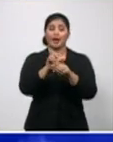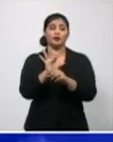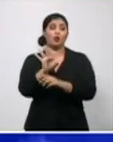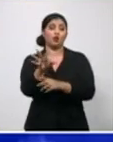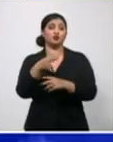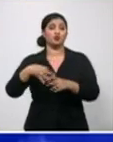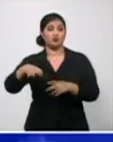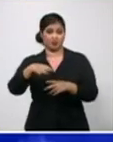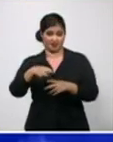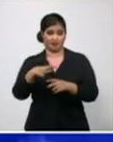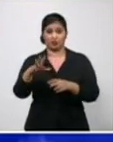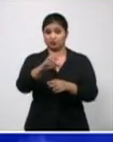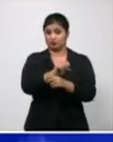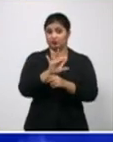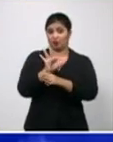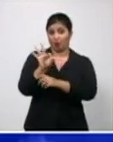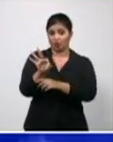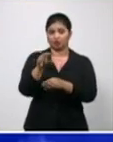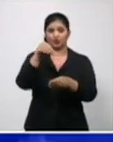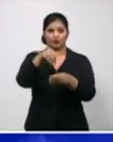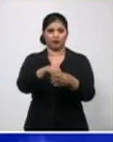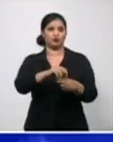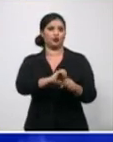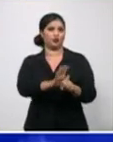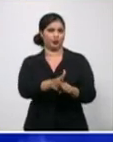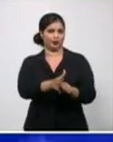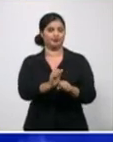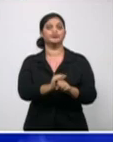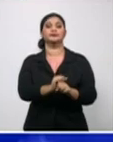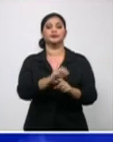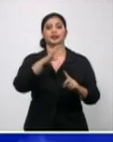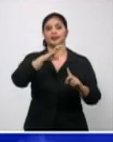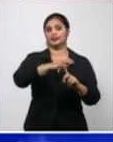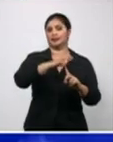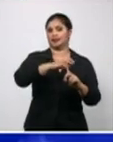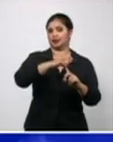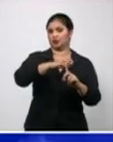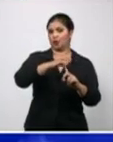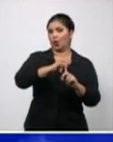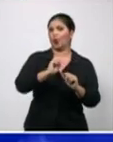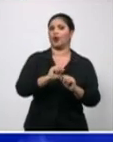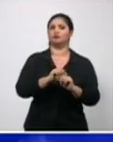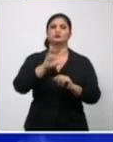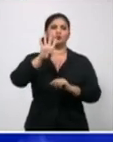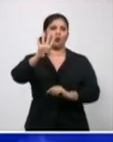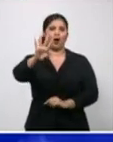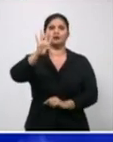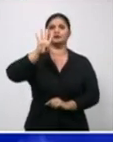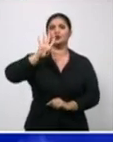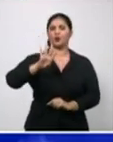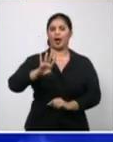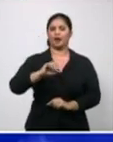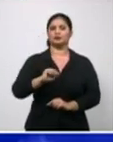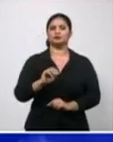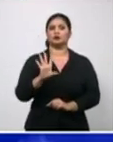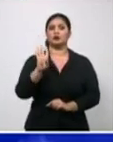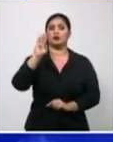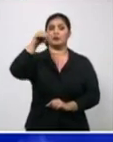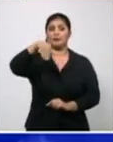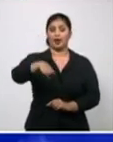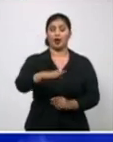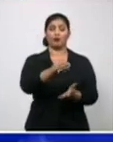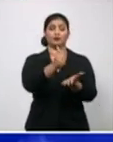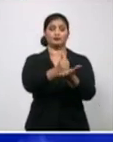síntomas autóctonos. San Cristóbal y Guanajay, cuatro cada uno. Bahía Onda y Artemisa, tres cada uno.